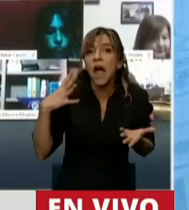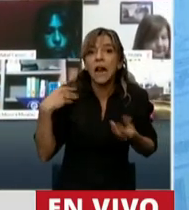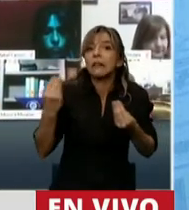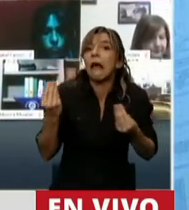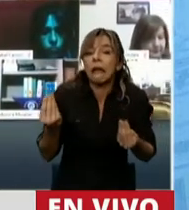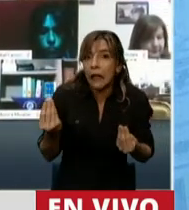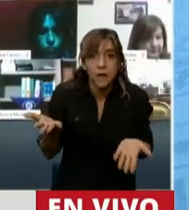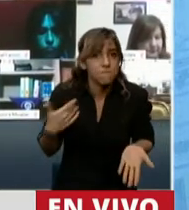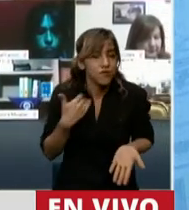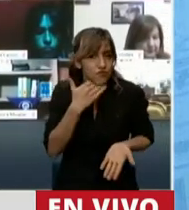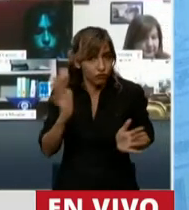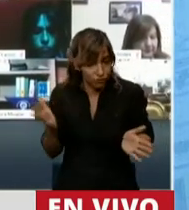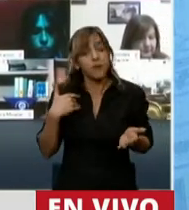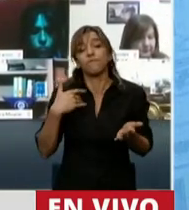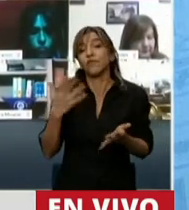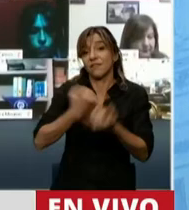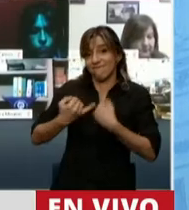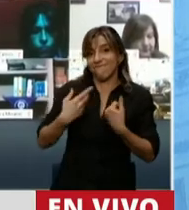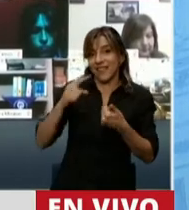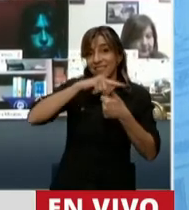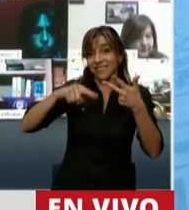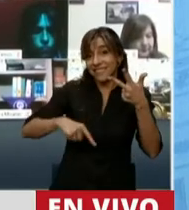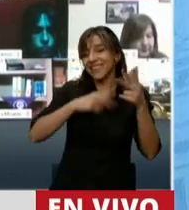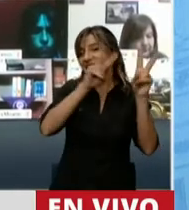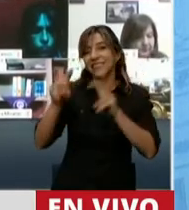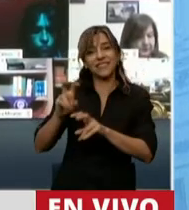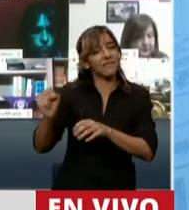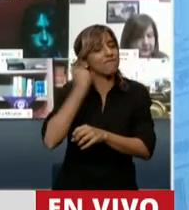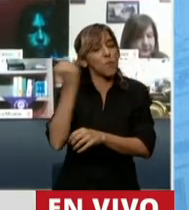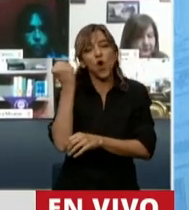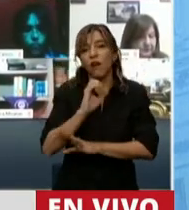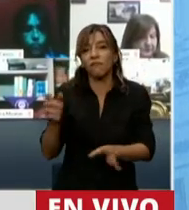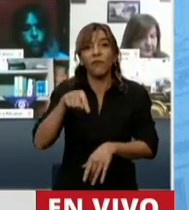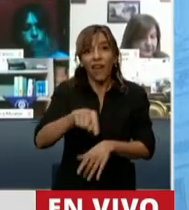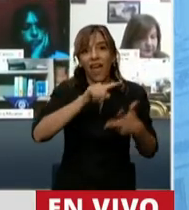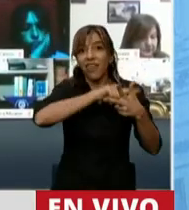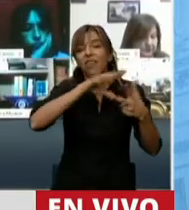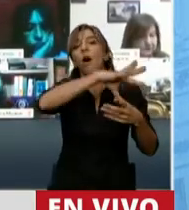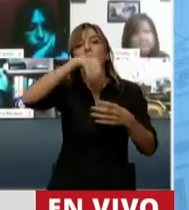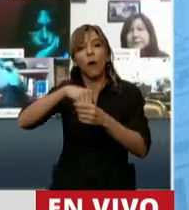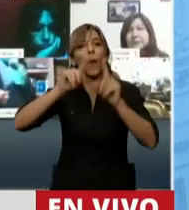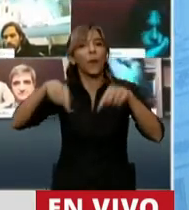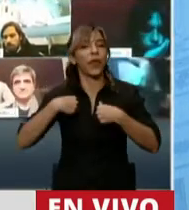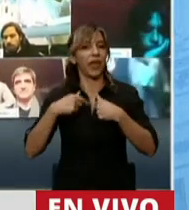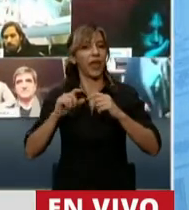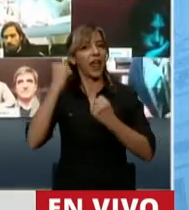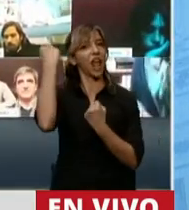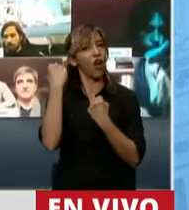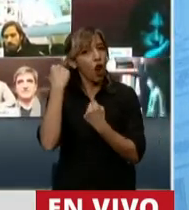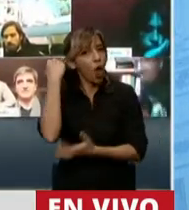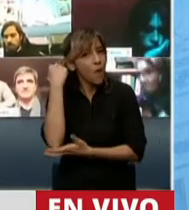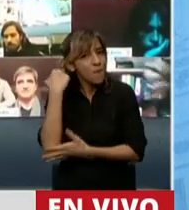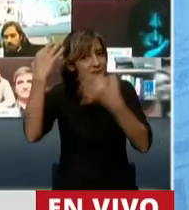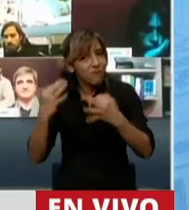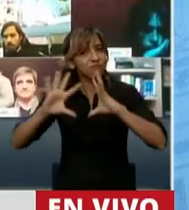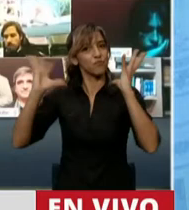son esenciales, Jefe de Ministro, porque esto hace a esta economía de mercado que tiene que tener un control, que tiene que tener una